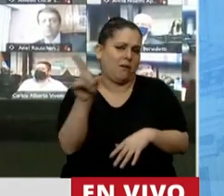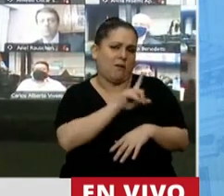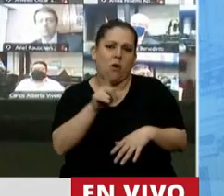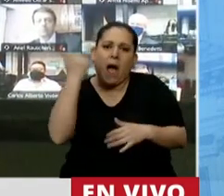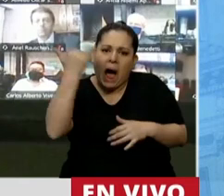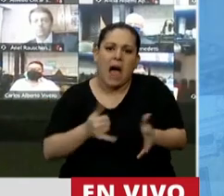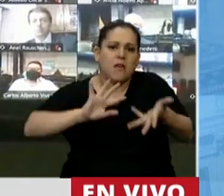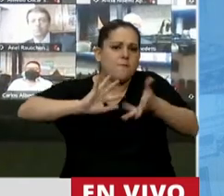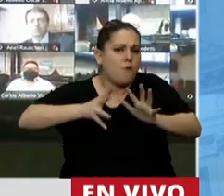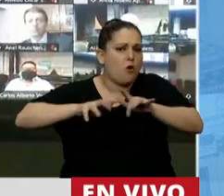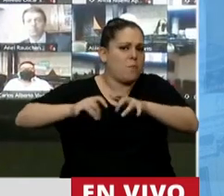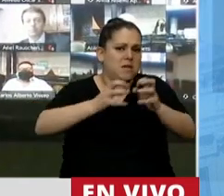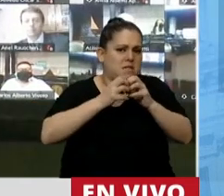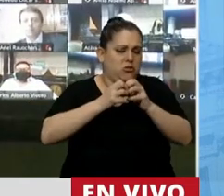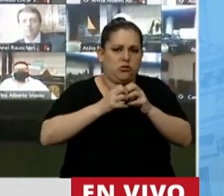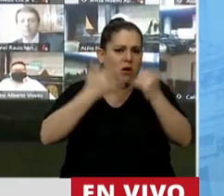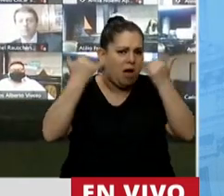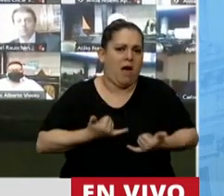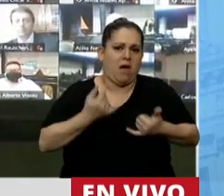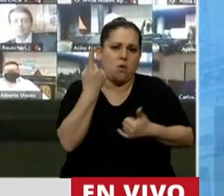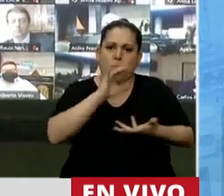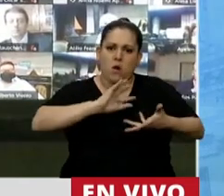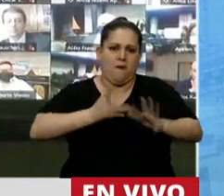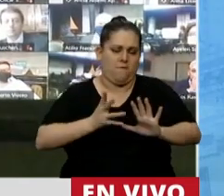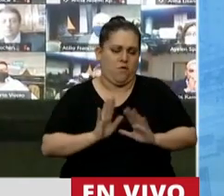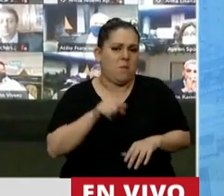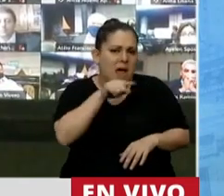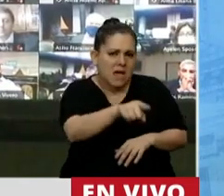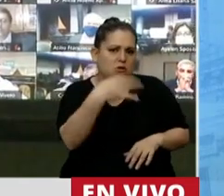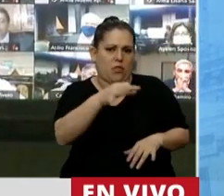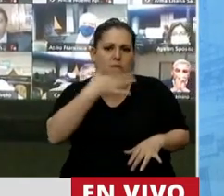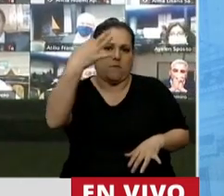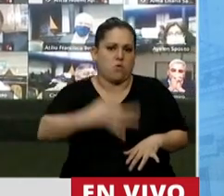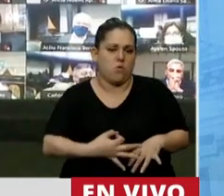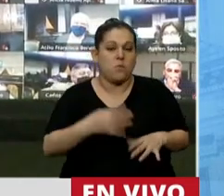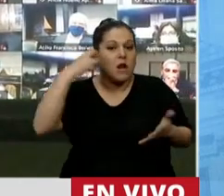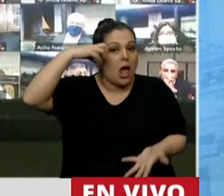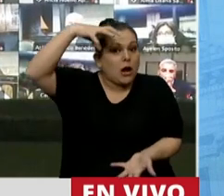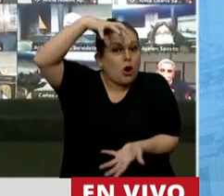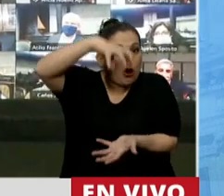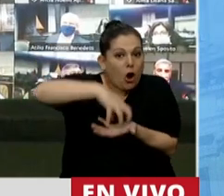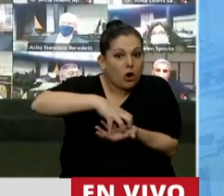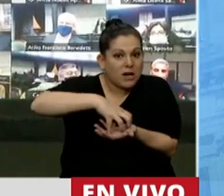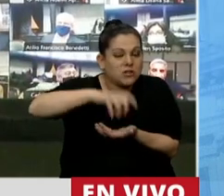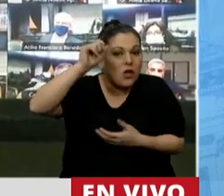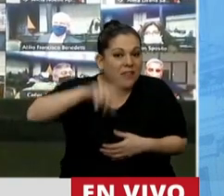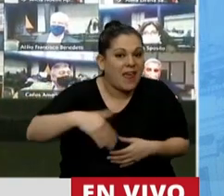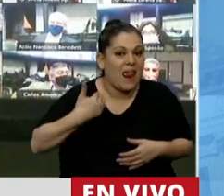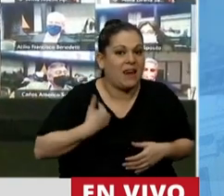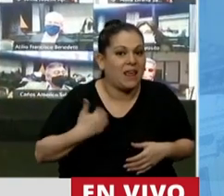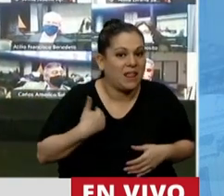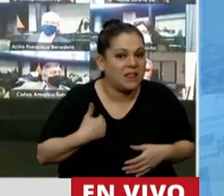una manera de sesionar y es a la que tenemos que ir. Y termino, Presidente. El Congreso de la República